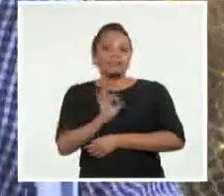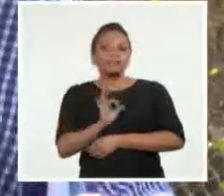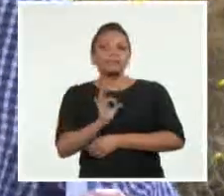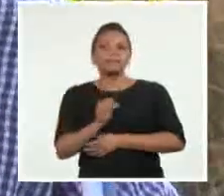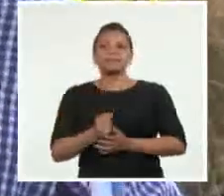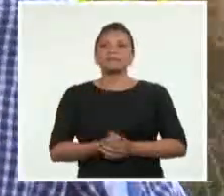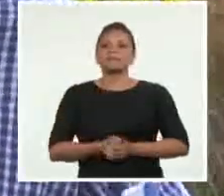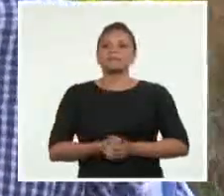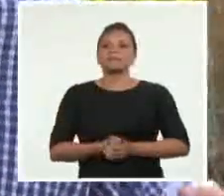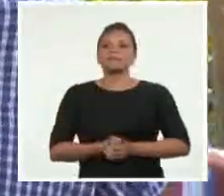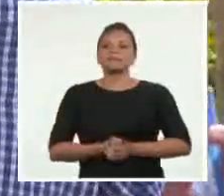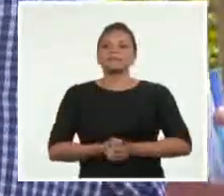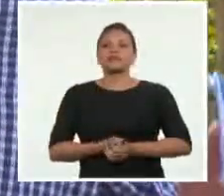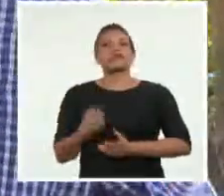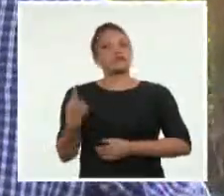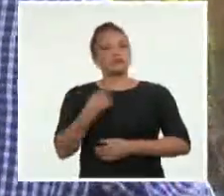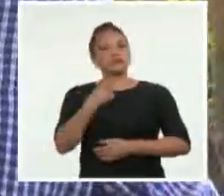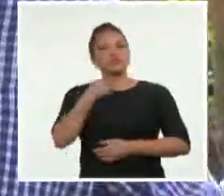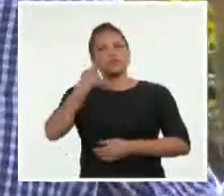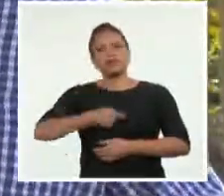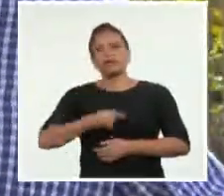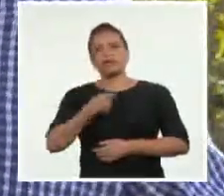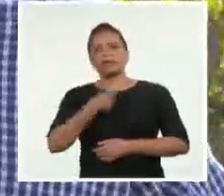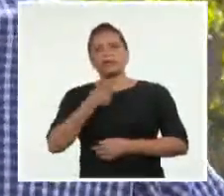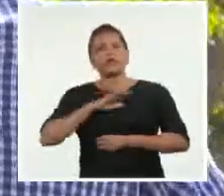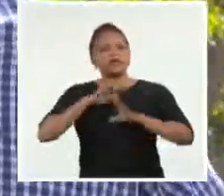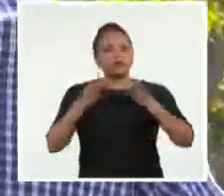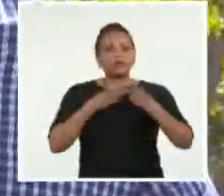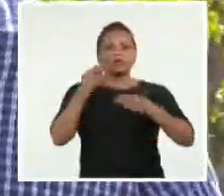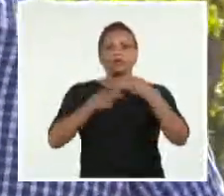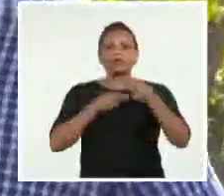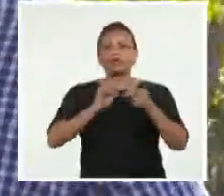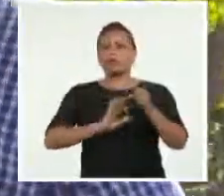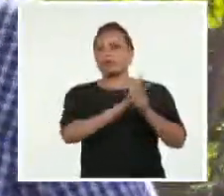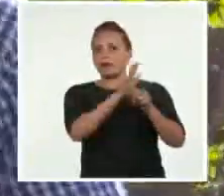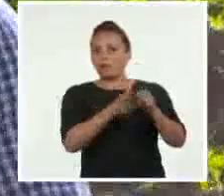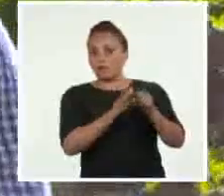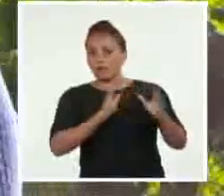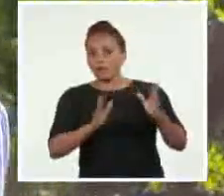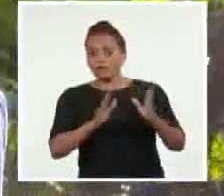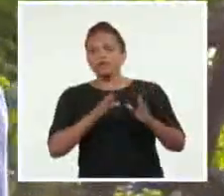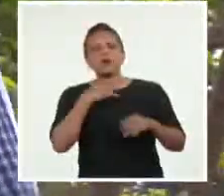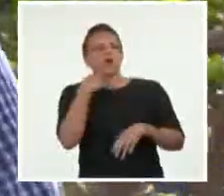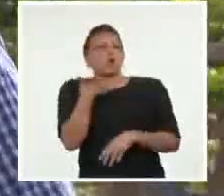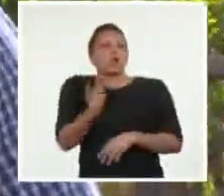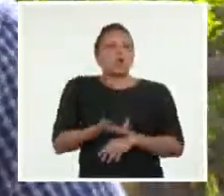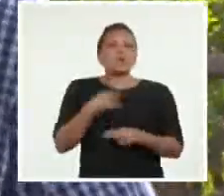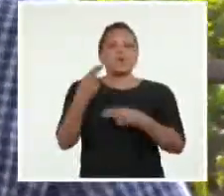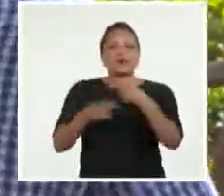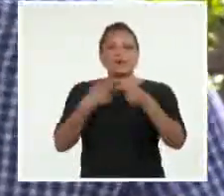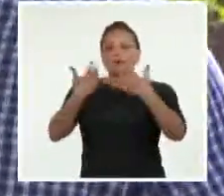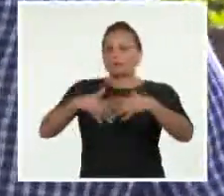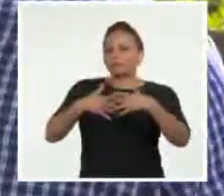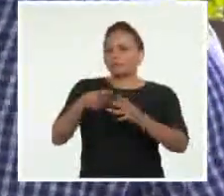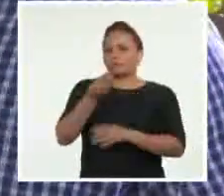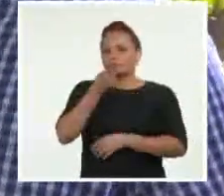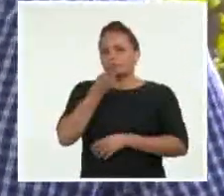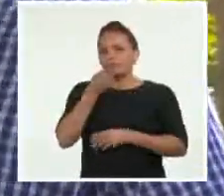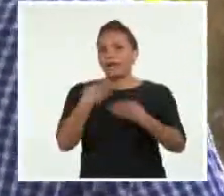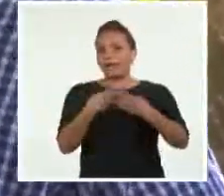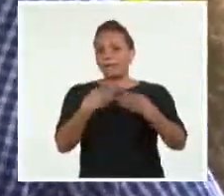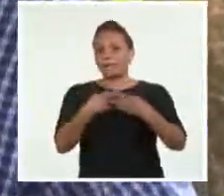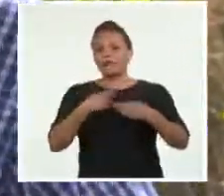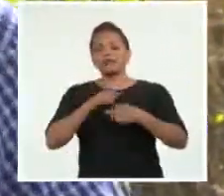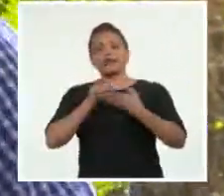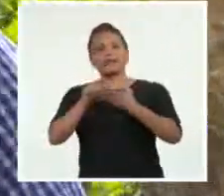Lo que pasa que ahora es que tenemos que ser capaces de todo eso que hicimos en la COVID, cómo lo hacemos para producir más alimentos, para que las empresas nuestras den más bienes y servicios a la